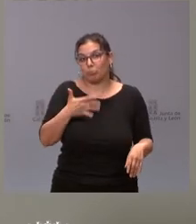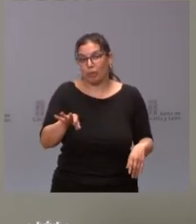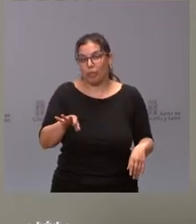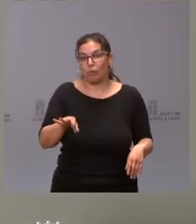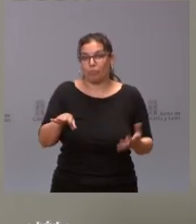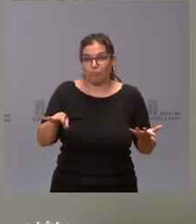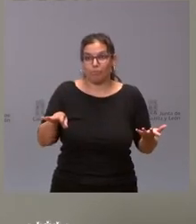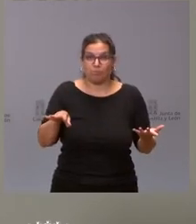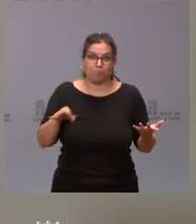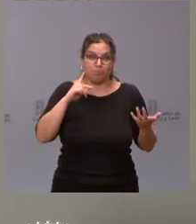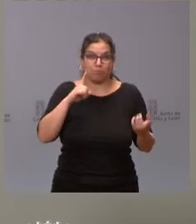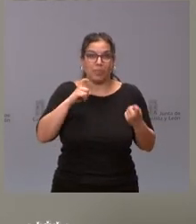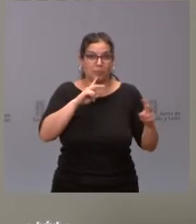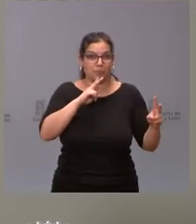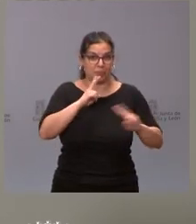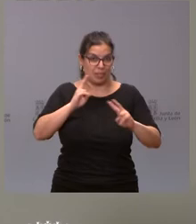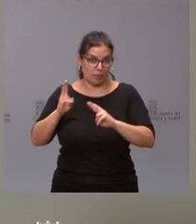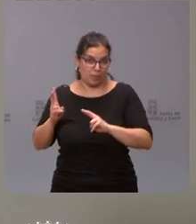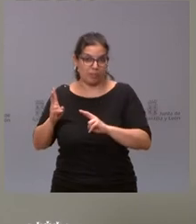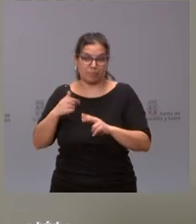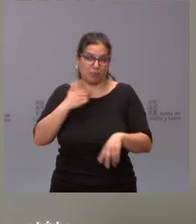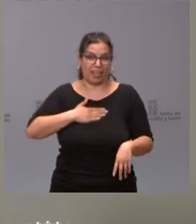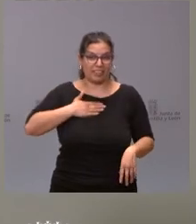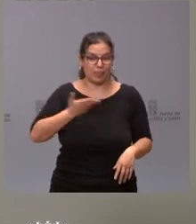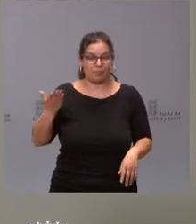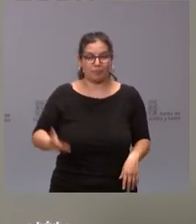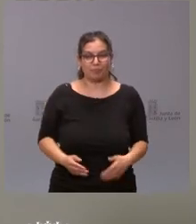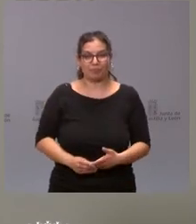poder contestarlas, pues estaré encantado de hacerlo.